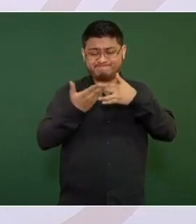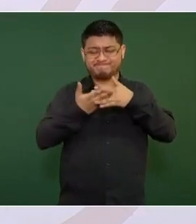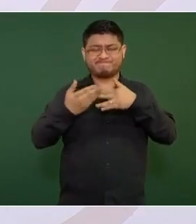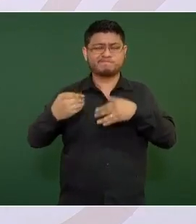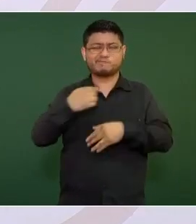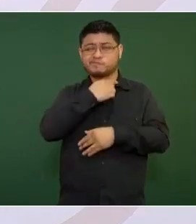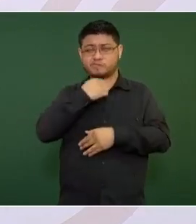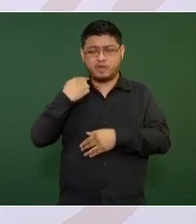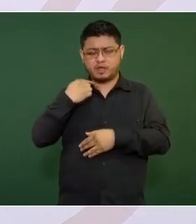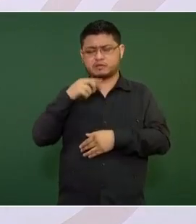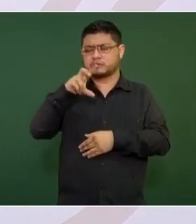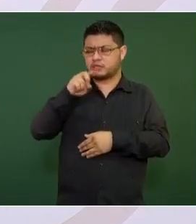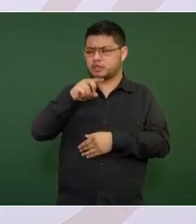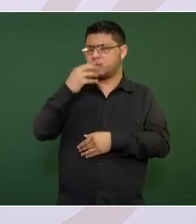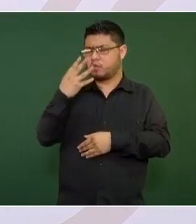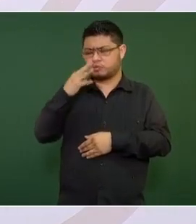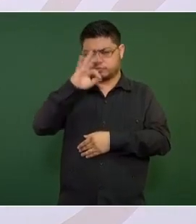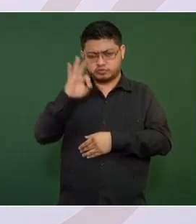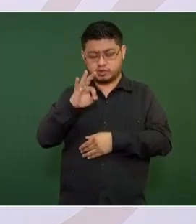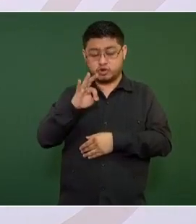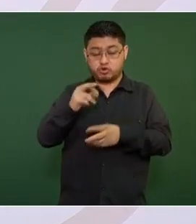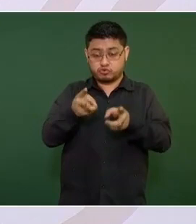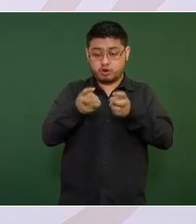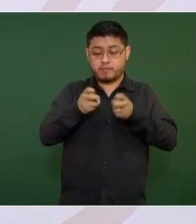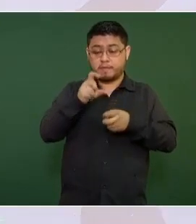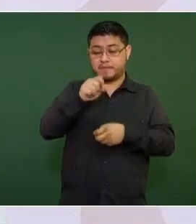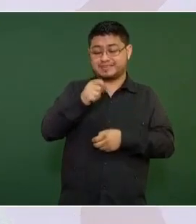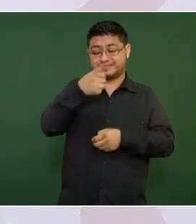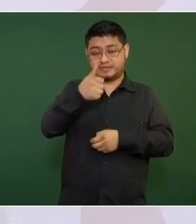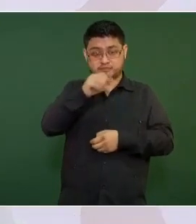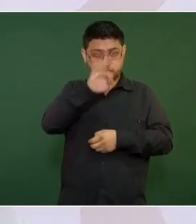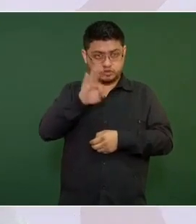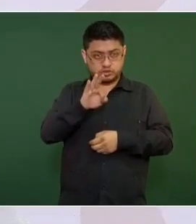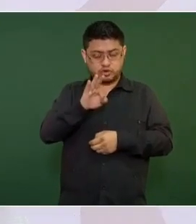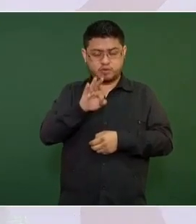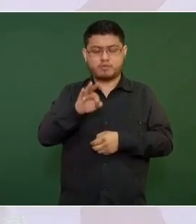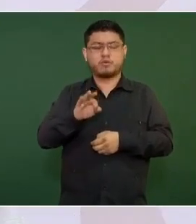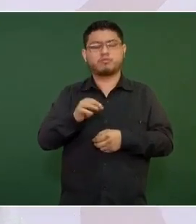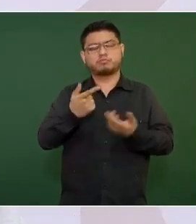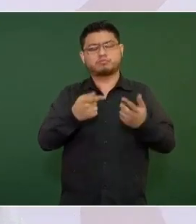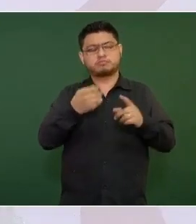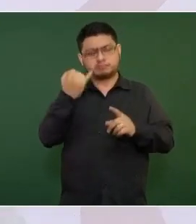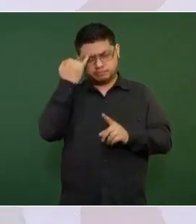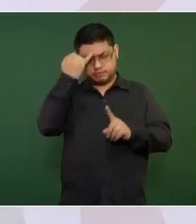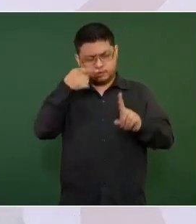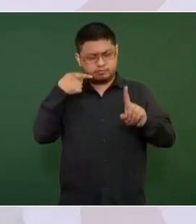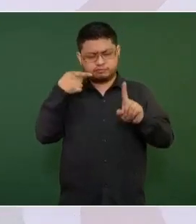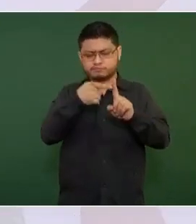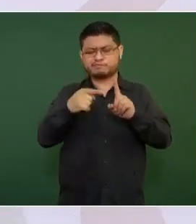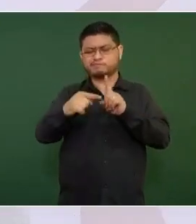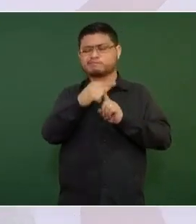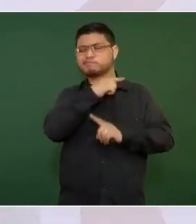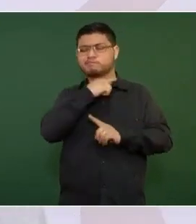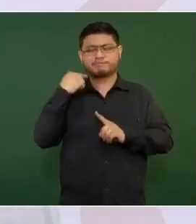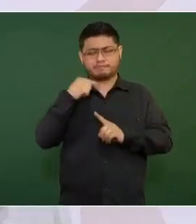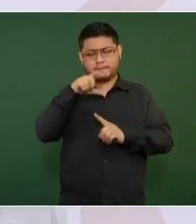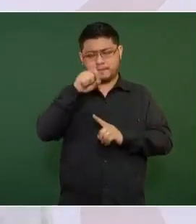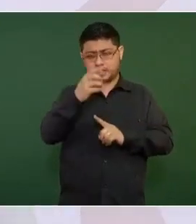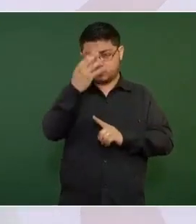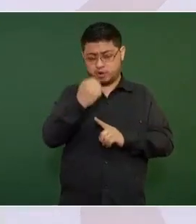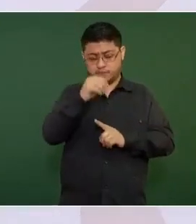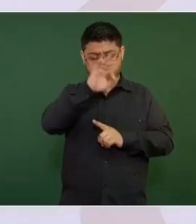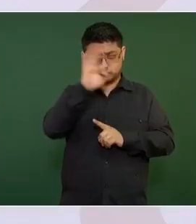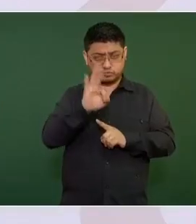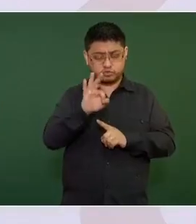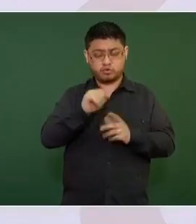el robo en 26 por ciento, el feminicidio en 29 por ciento, el robo de